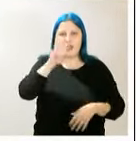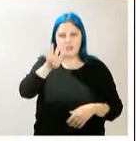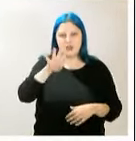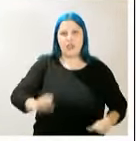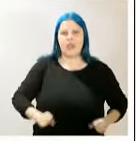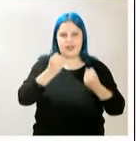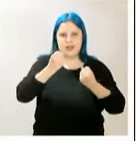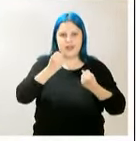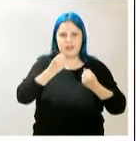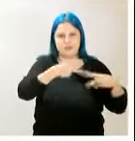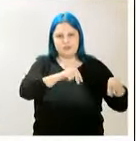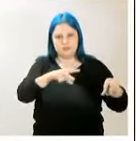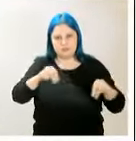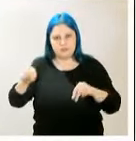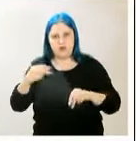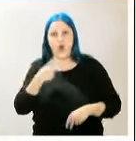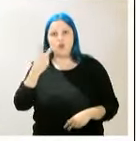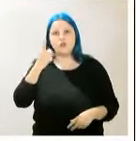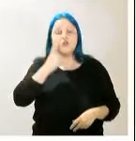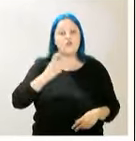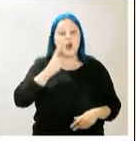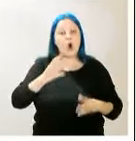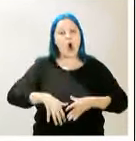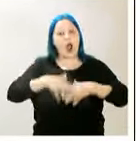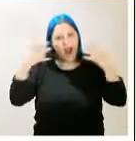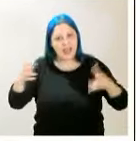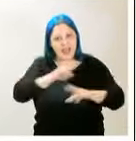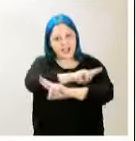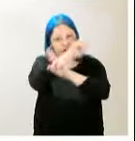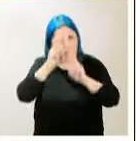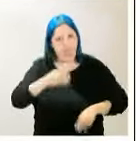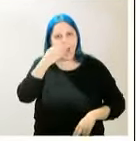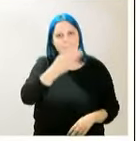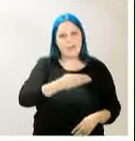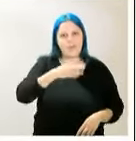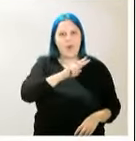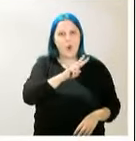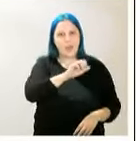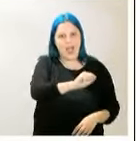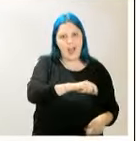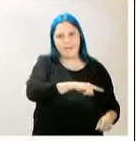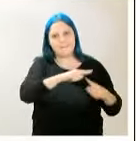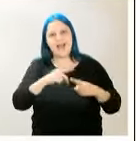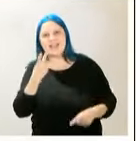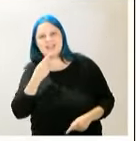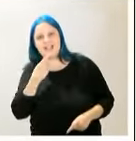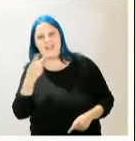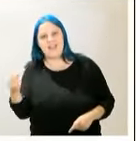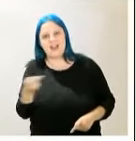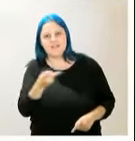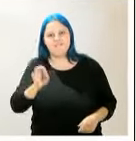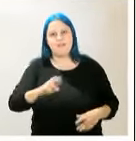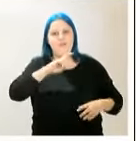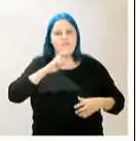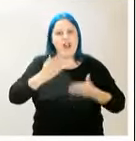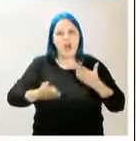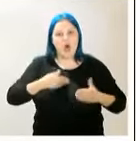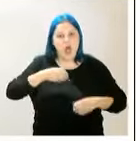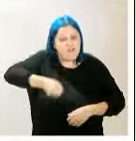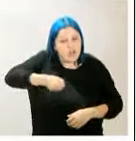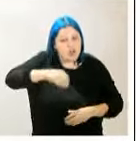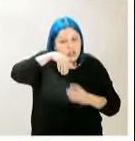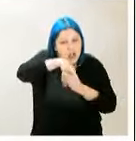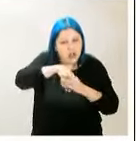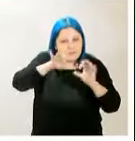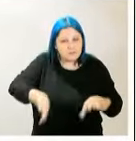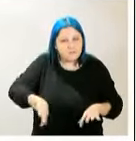dos bancos más grandes e internacionales, BBVA y Santander, tenían un valor en bolsa inferior a los 90.000